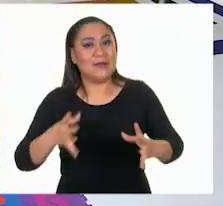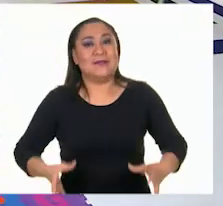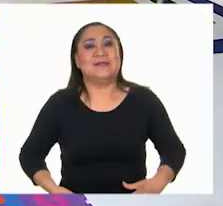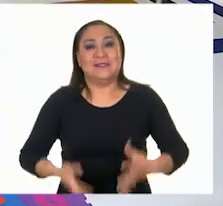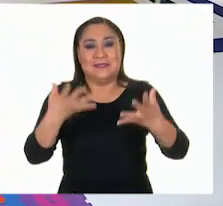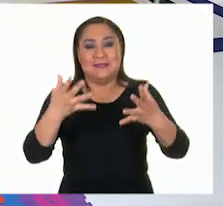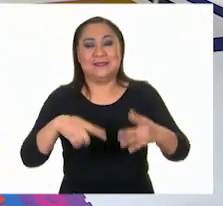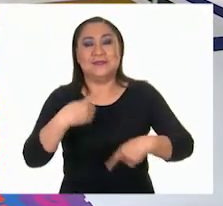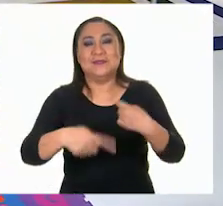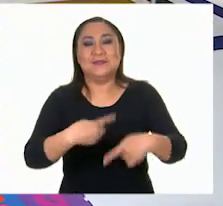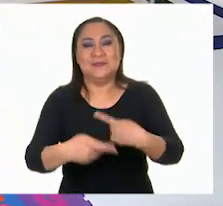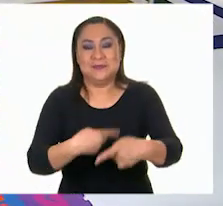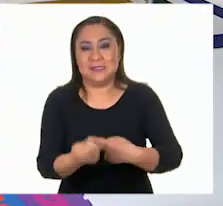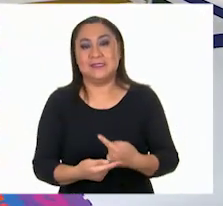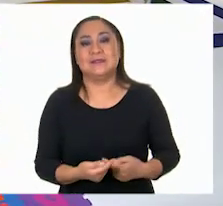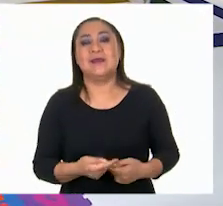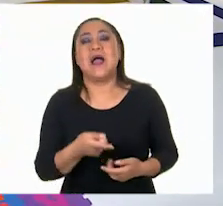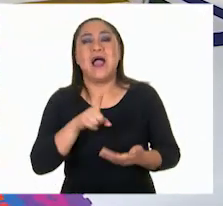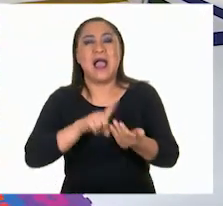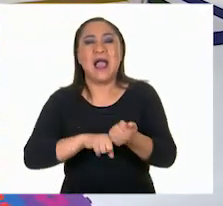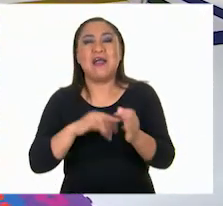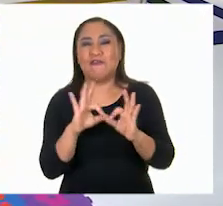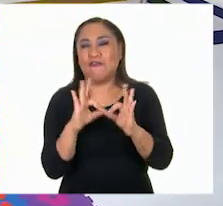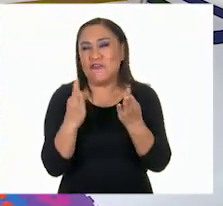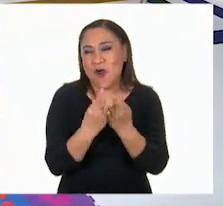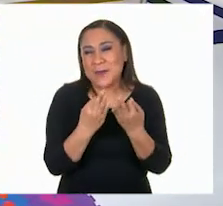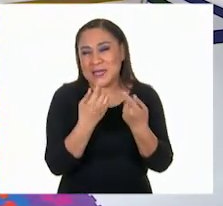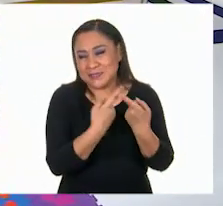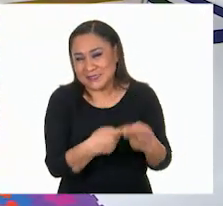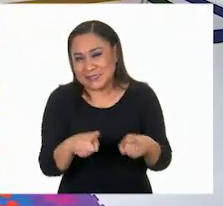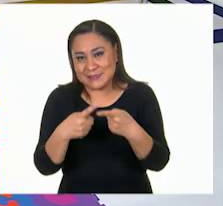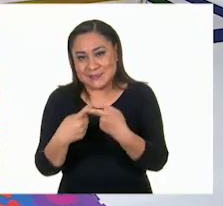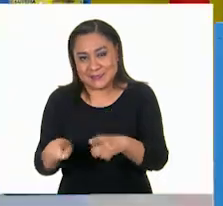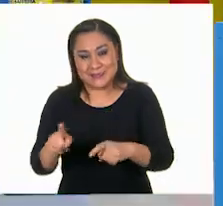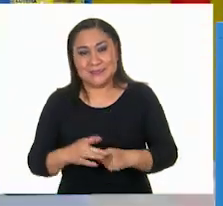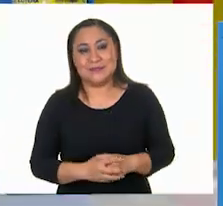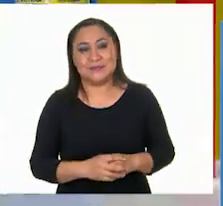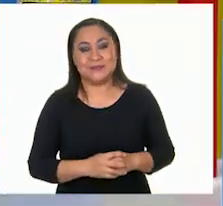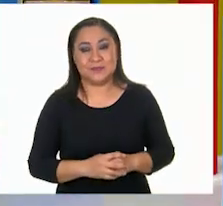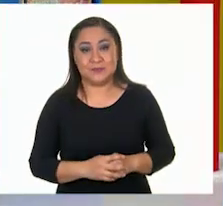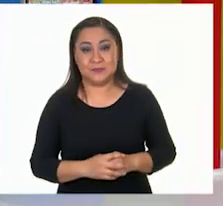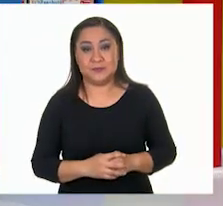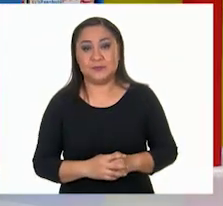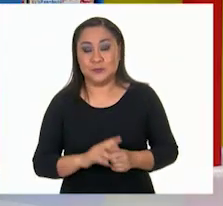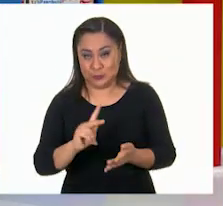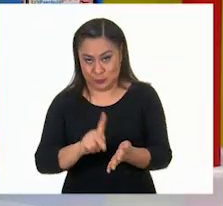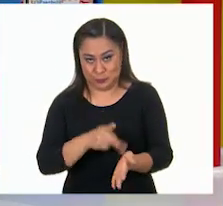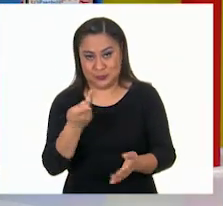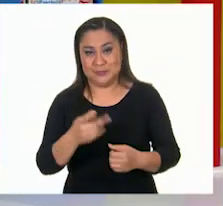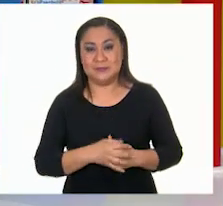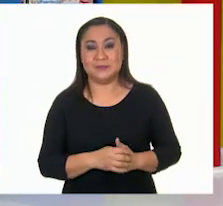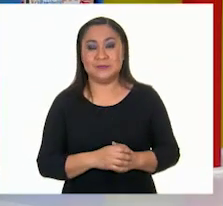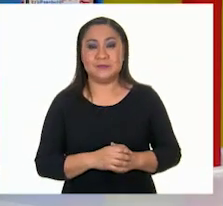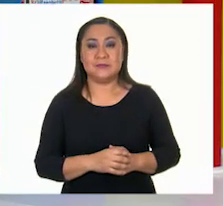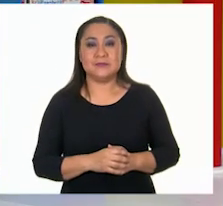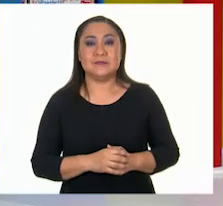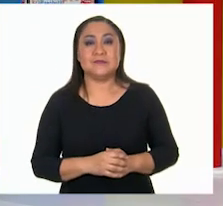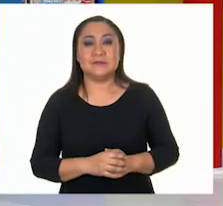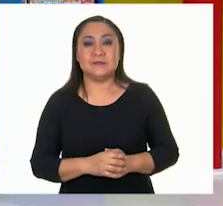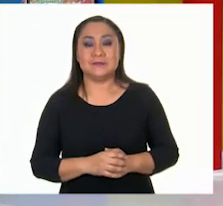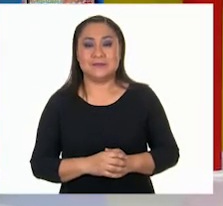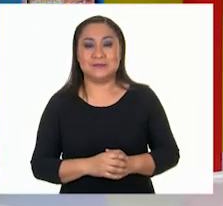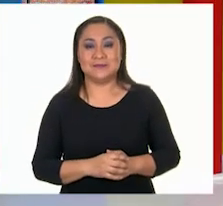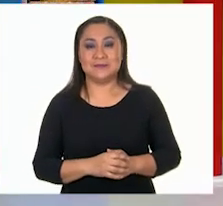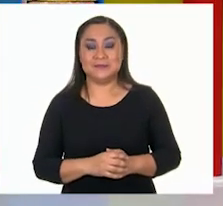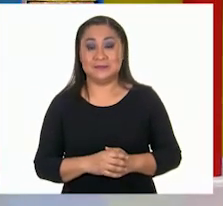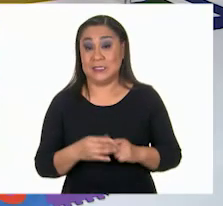dado de figuras geométricas, que son la base de pirámides. Tira nuevamente. Debe de ser una diferente a la